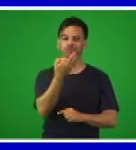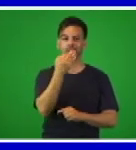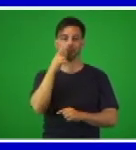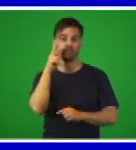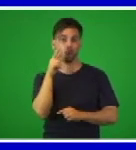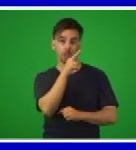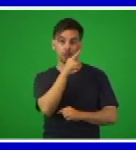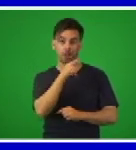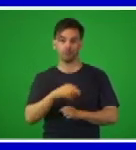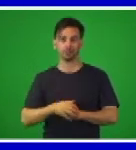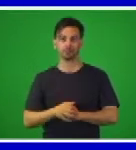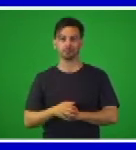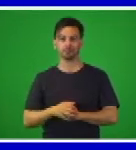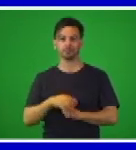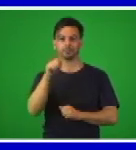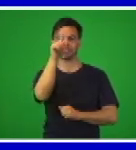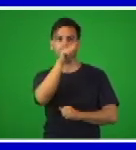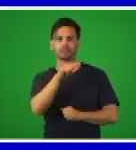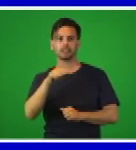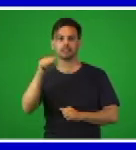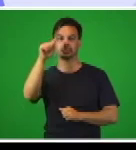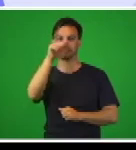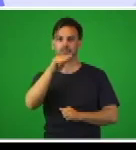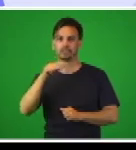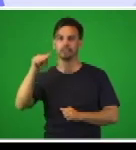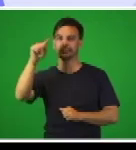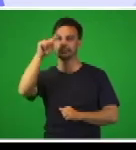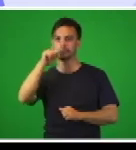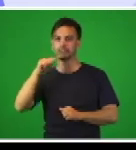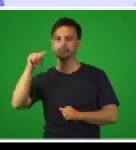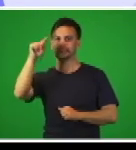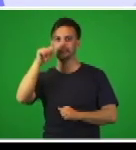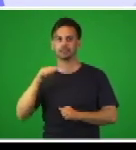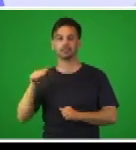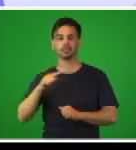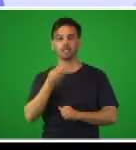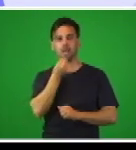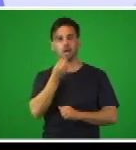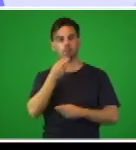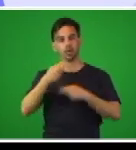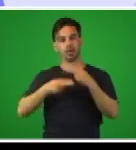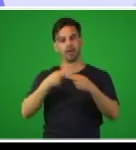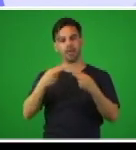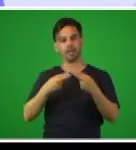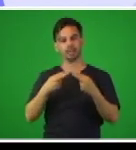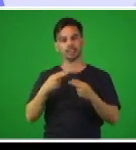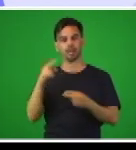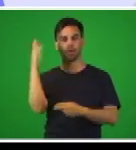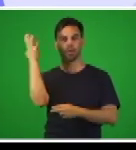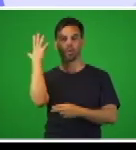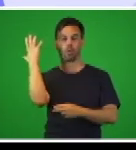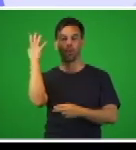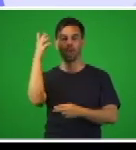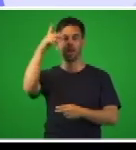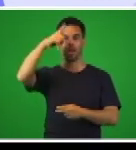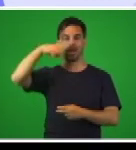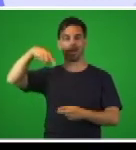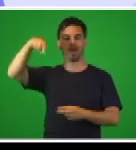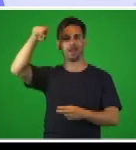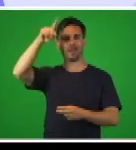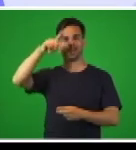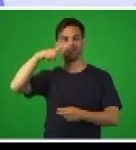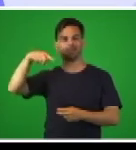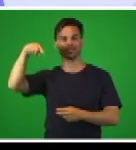observando que aparecen trazos continuos que pueden hacerlo en el aire, en sus puestos de